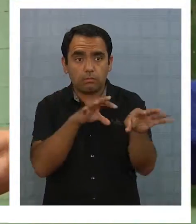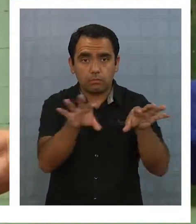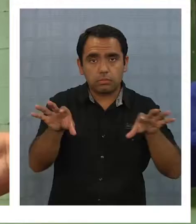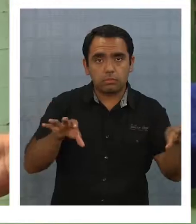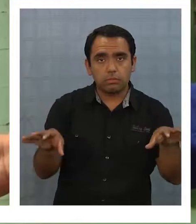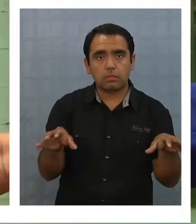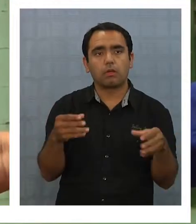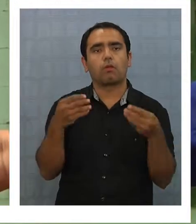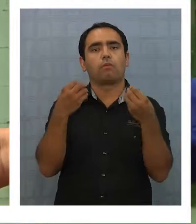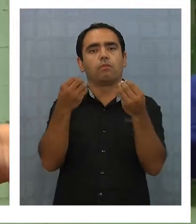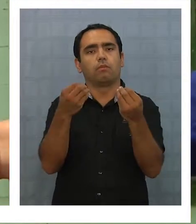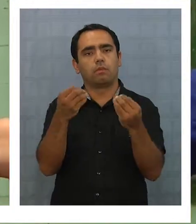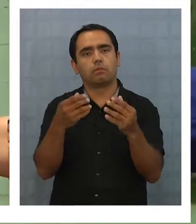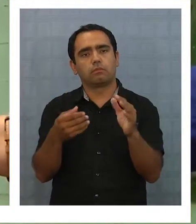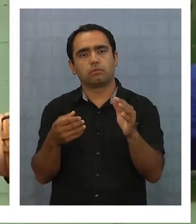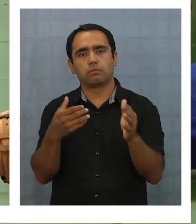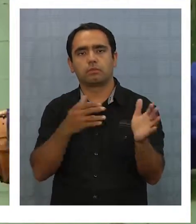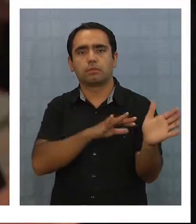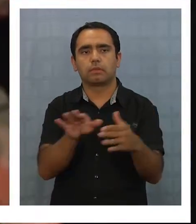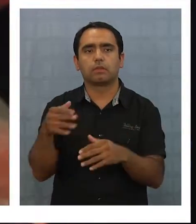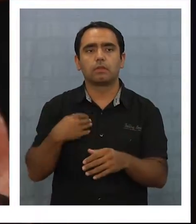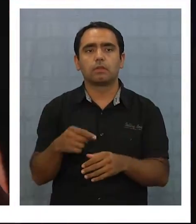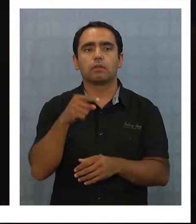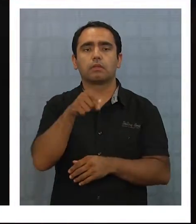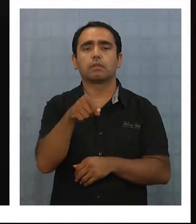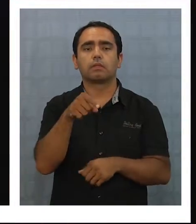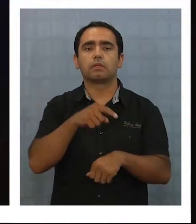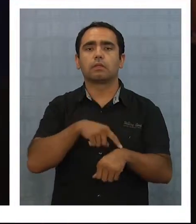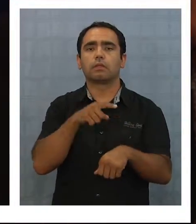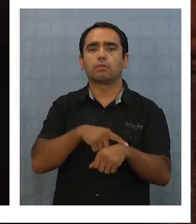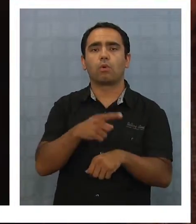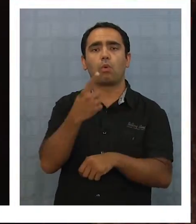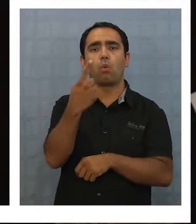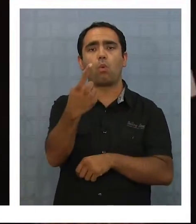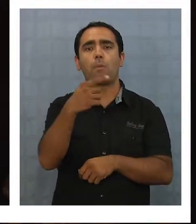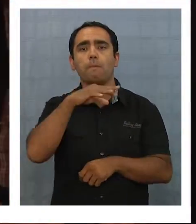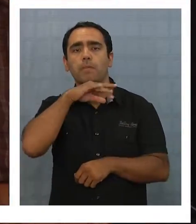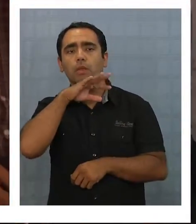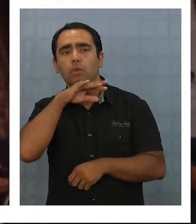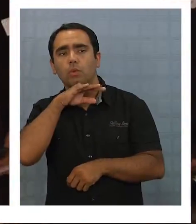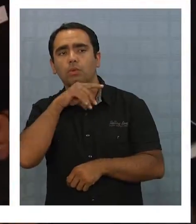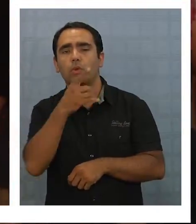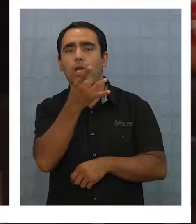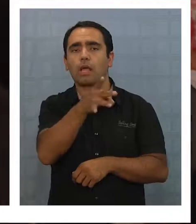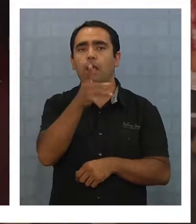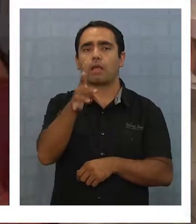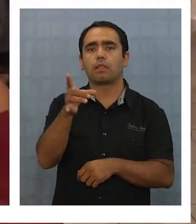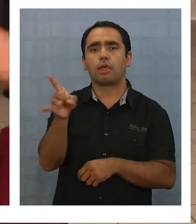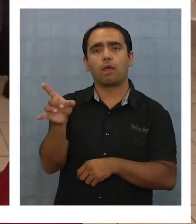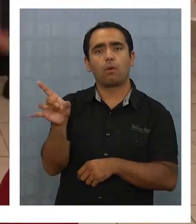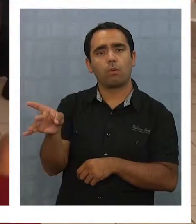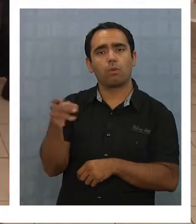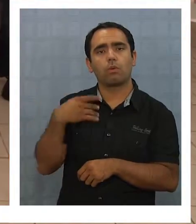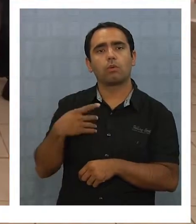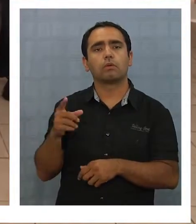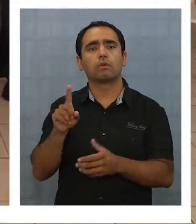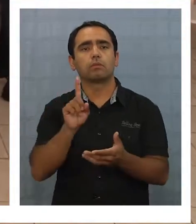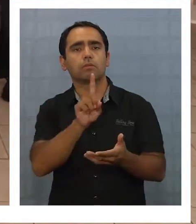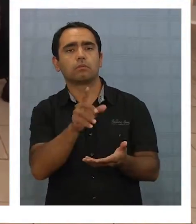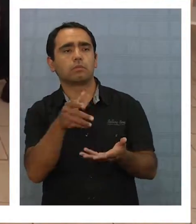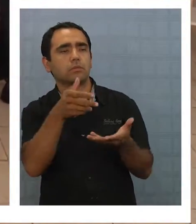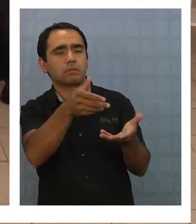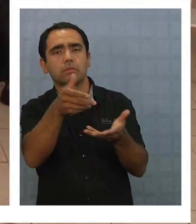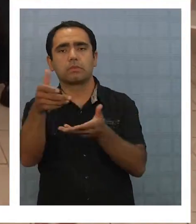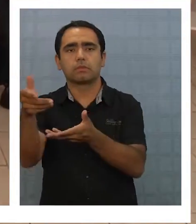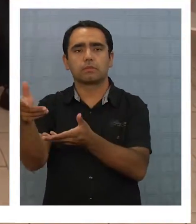que va a ser parte del portafolio, que está el partner a nivel planeta. En la ocasión y en tan solo un minuto, cada uno de los emprendedores tuvo la posibilidad de